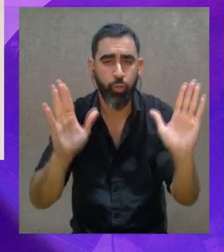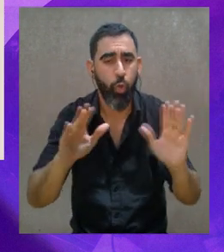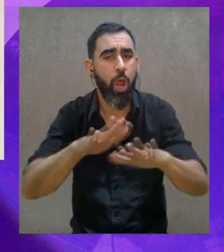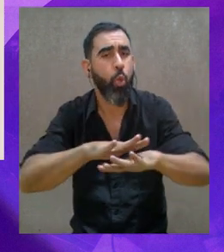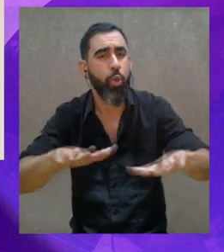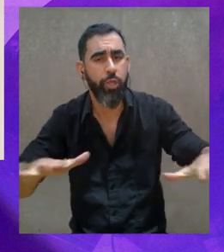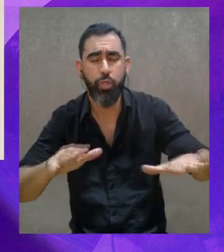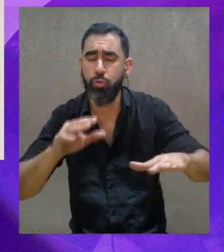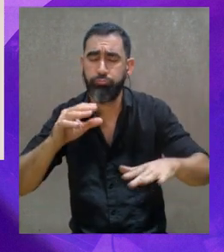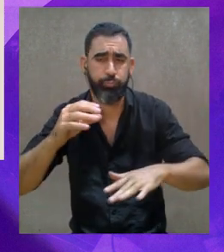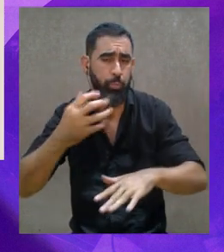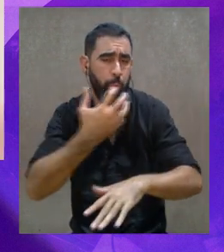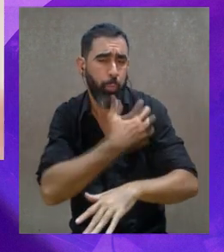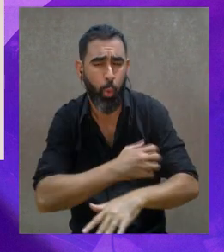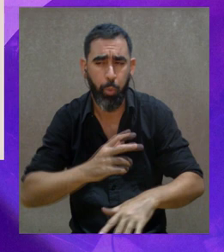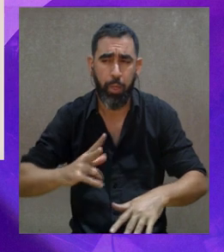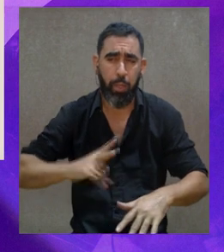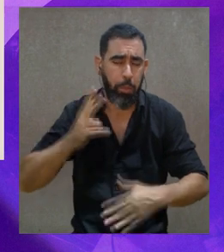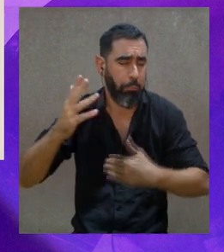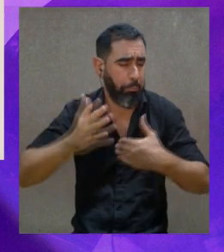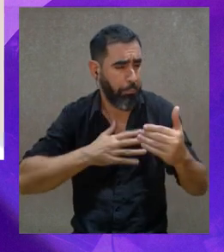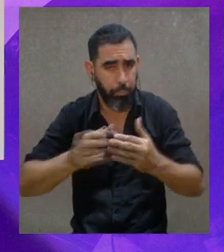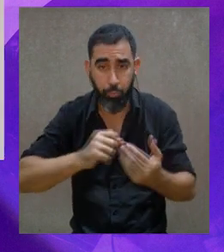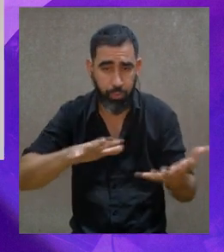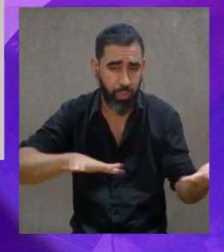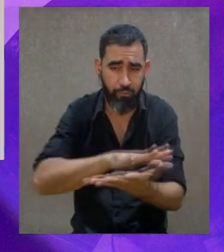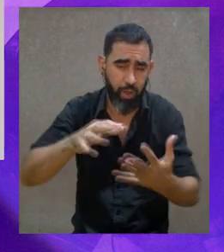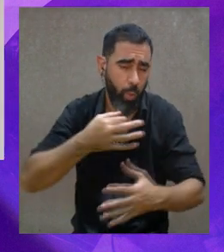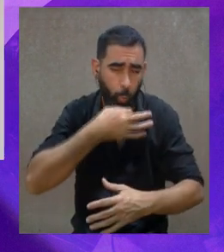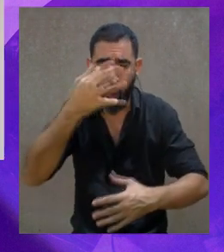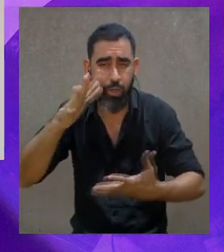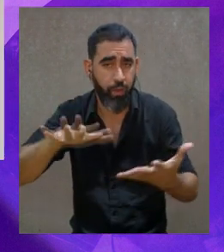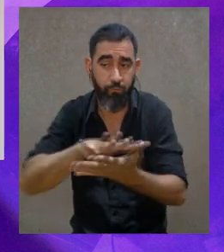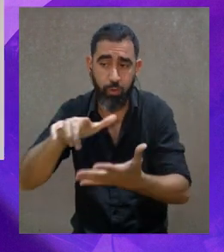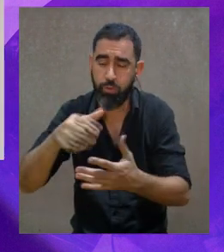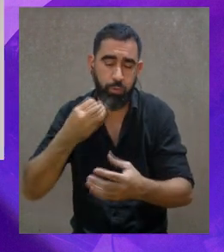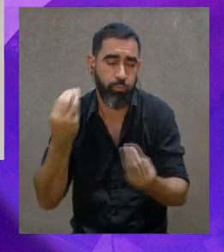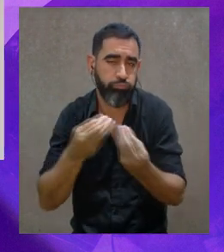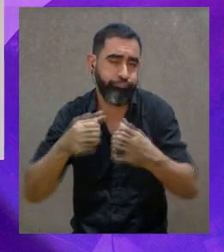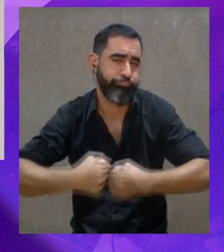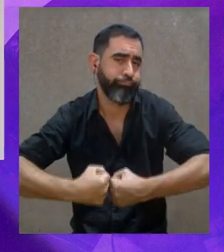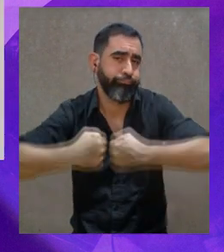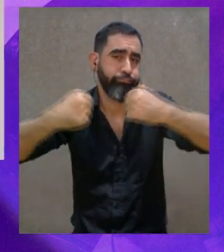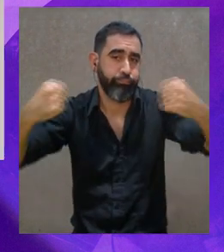chicos de todas las clases sociales, todos los barrios. Entonces, bueno, es muy amplio.